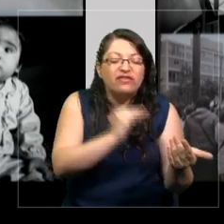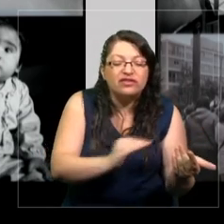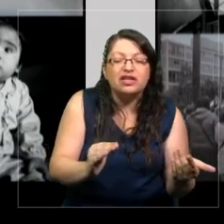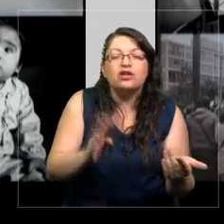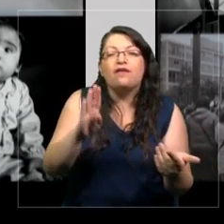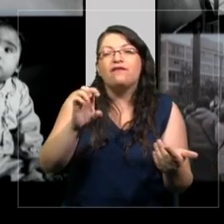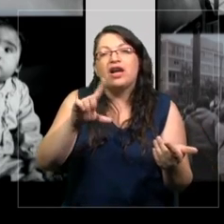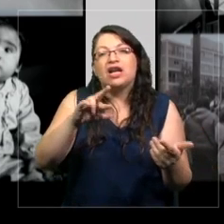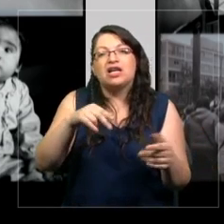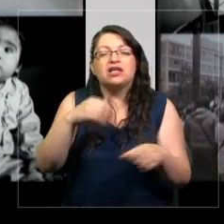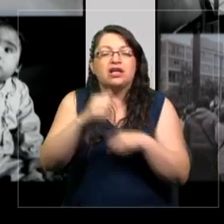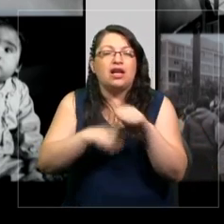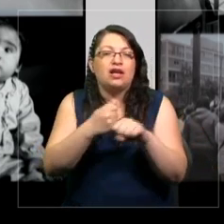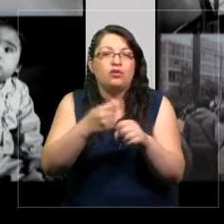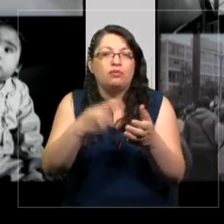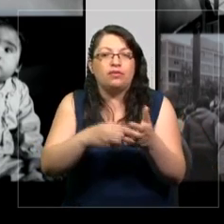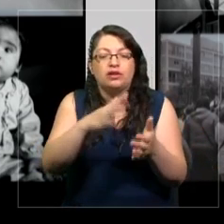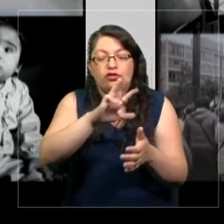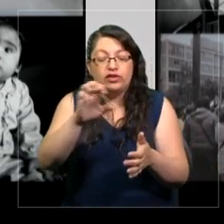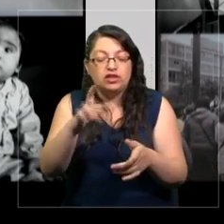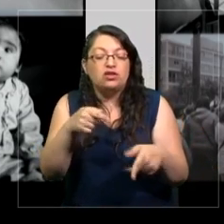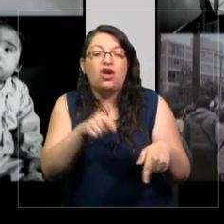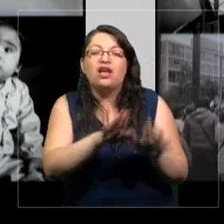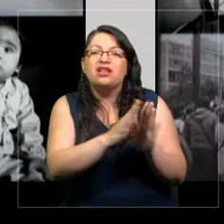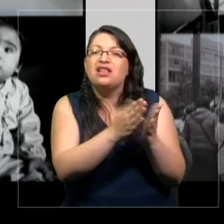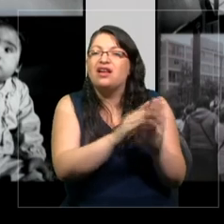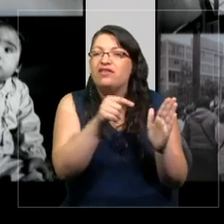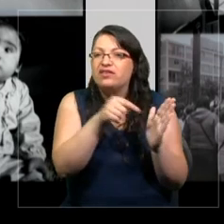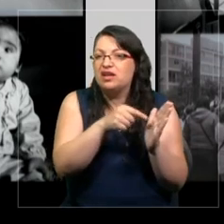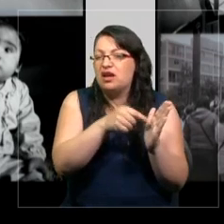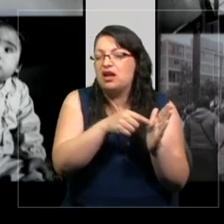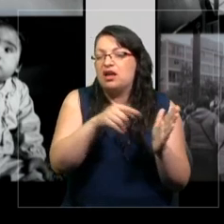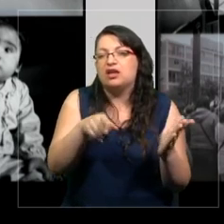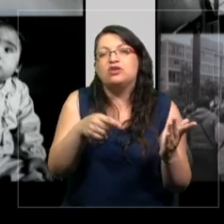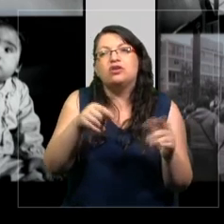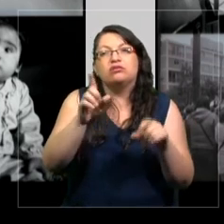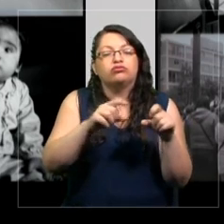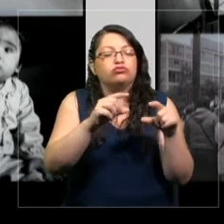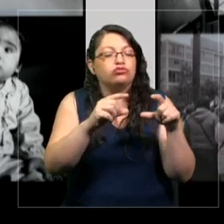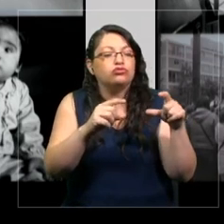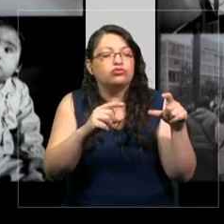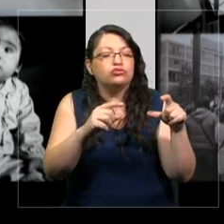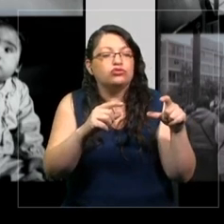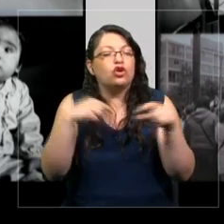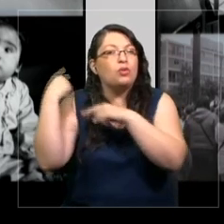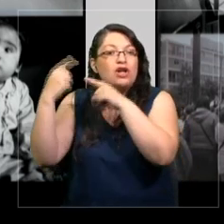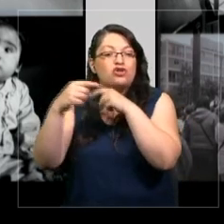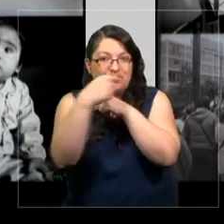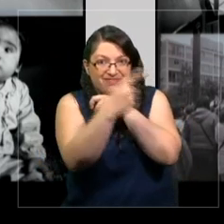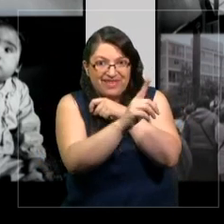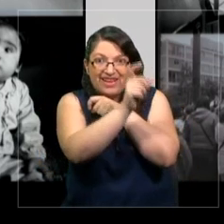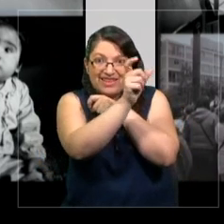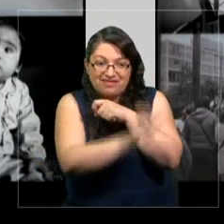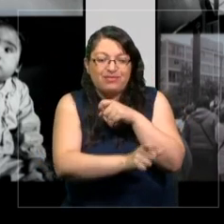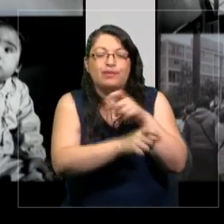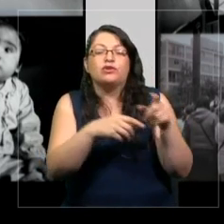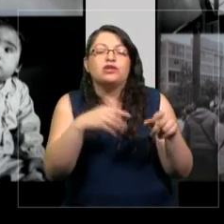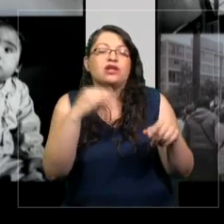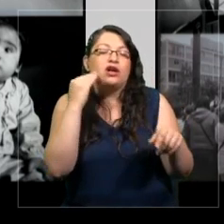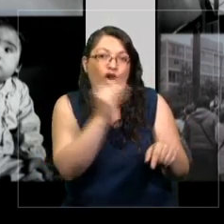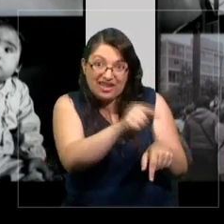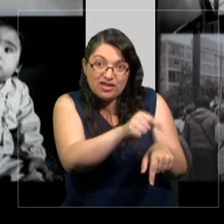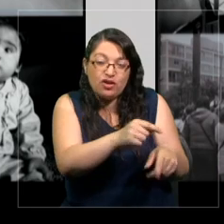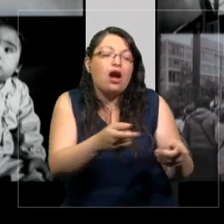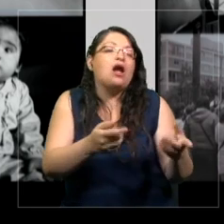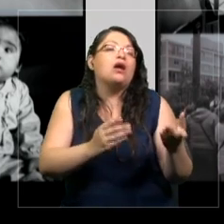1900. En este libro, Benjamin, a partir de fragmentos de su historia personal, de su infancia, intenta